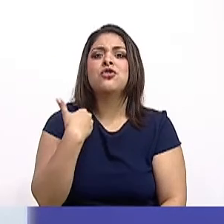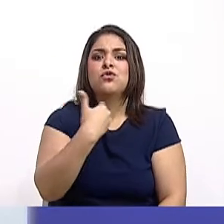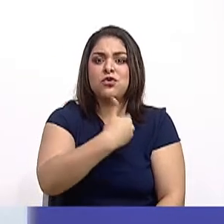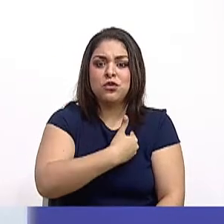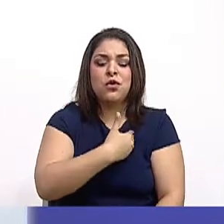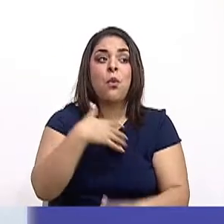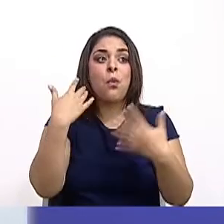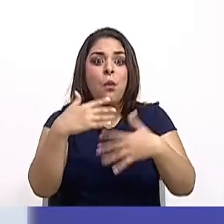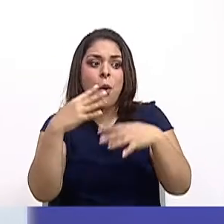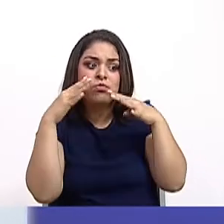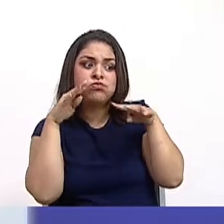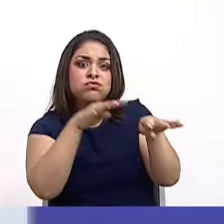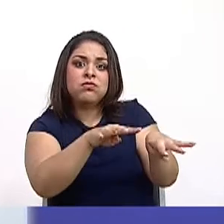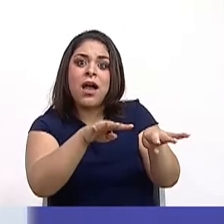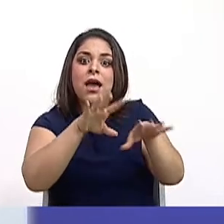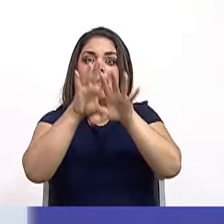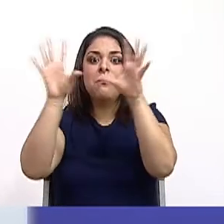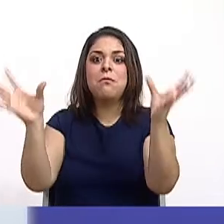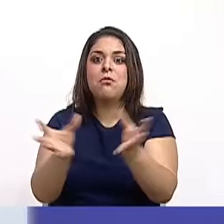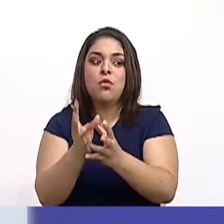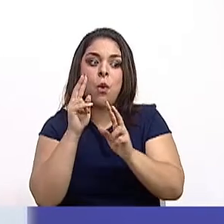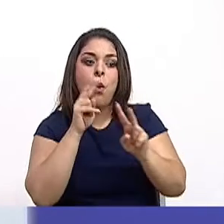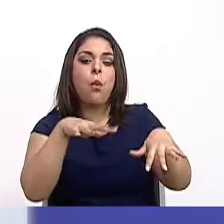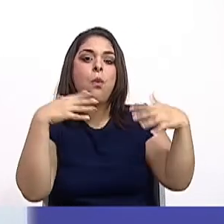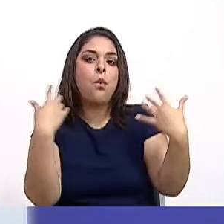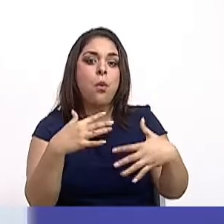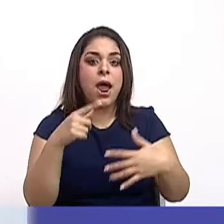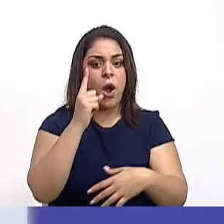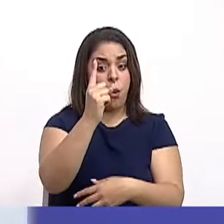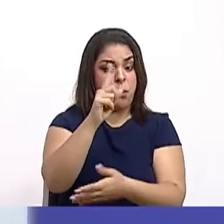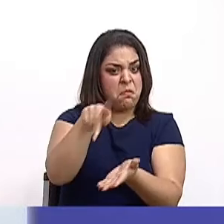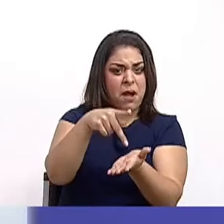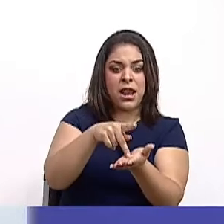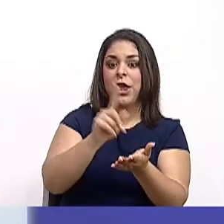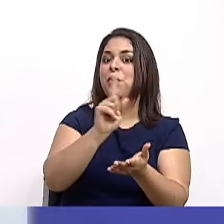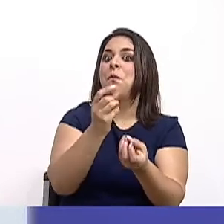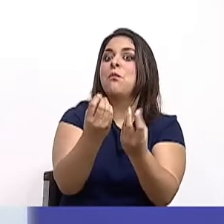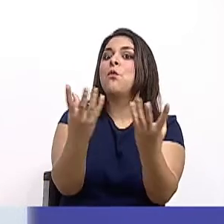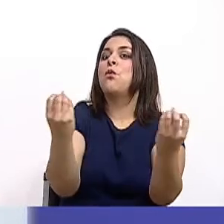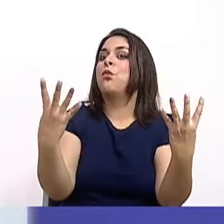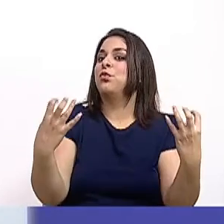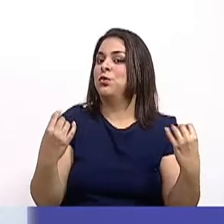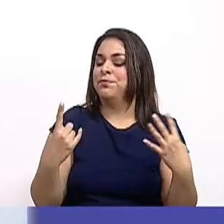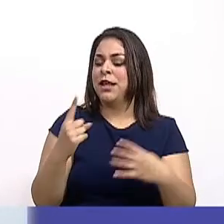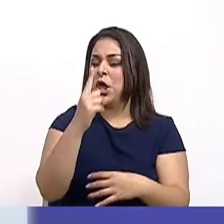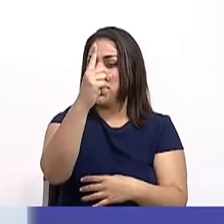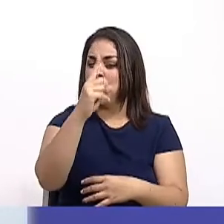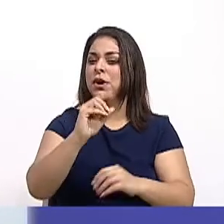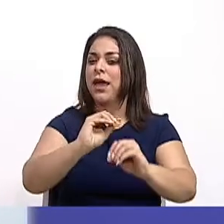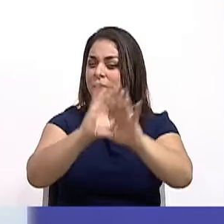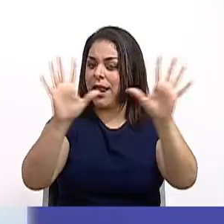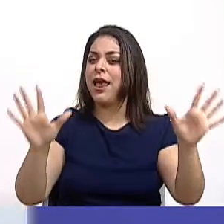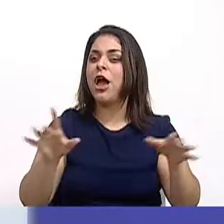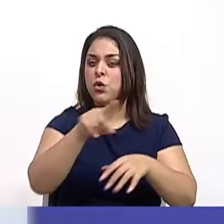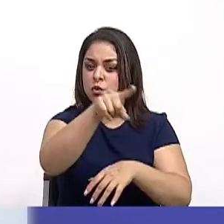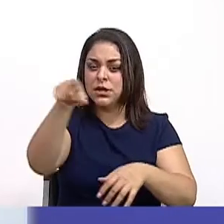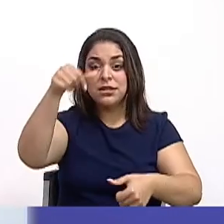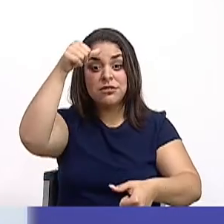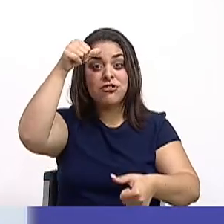el mundo. Vean que no solamente hablamos de un parque nacional, sino de varios. Y una aclaración, recordemos que esto es una